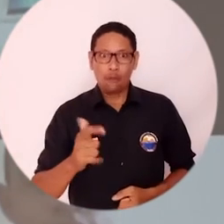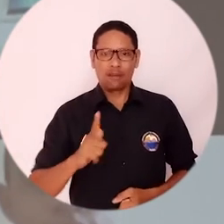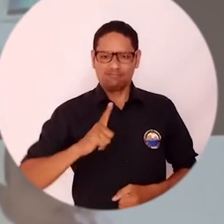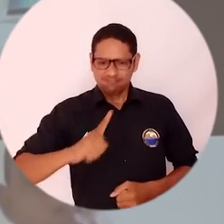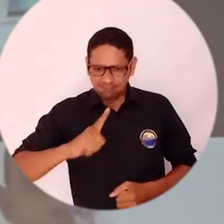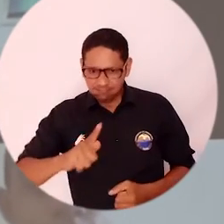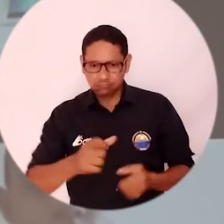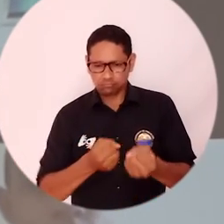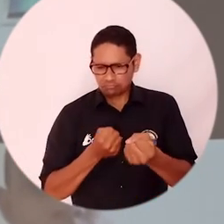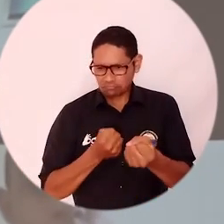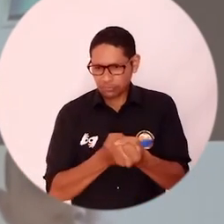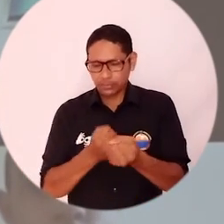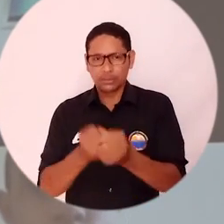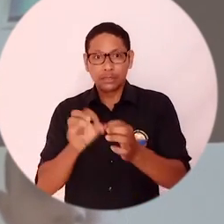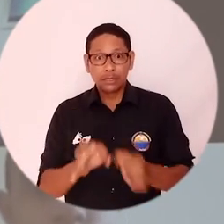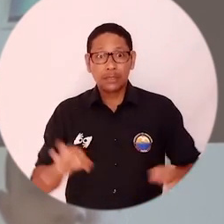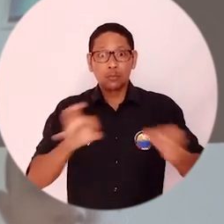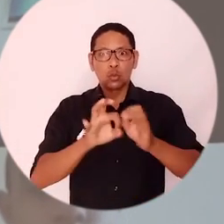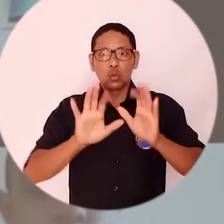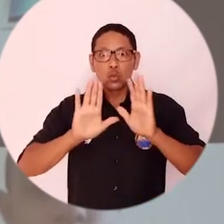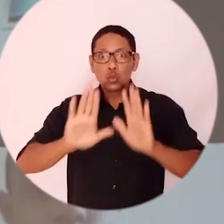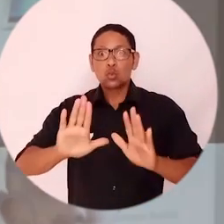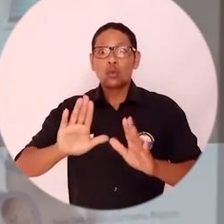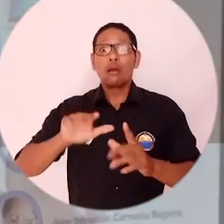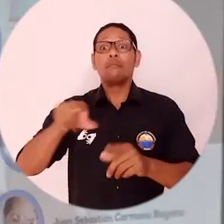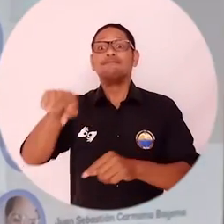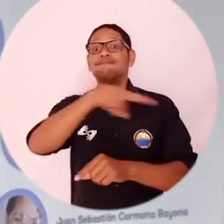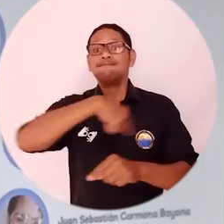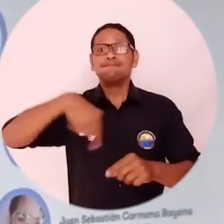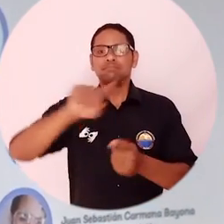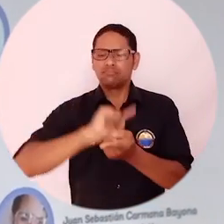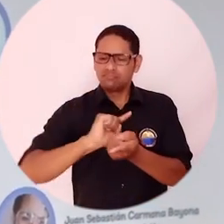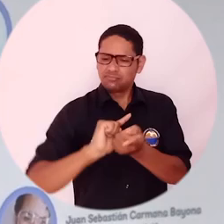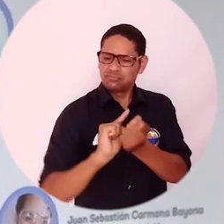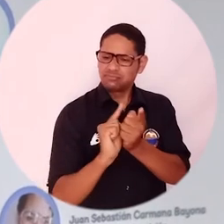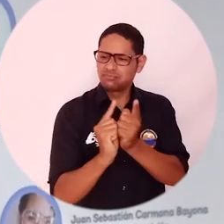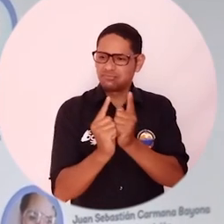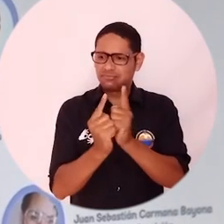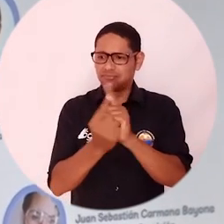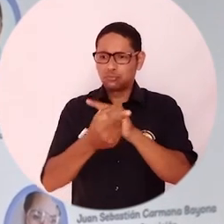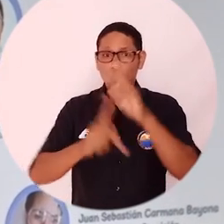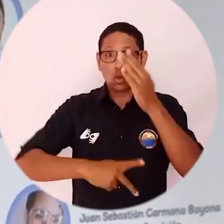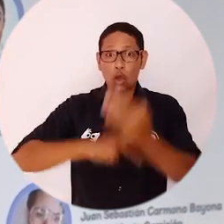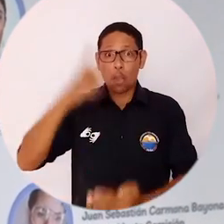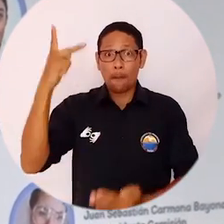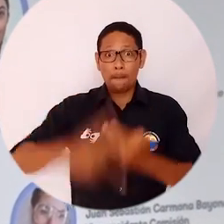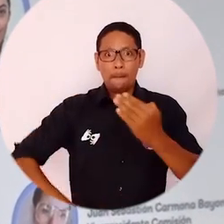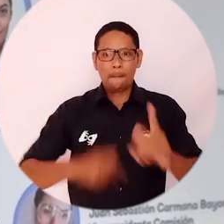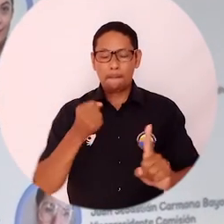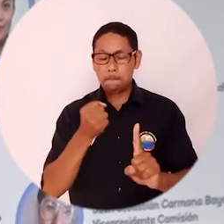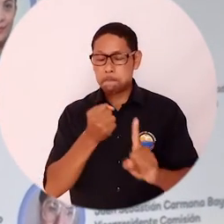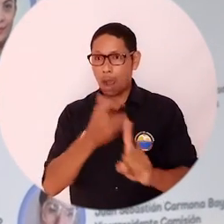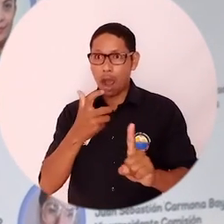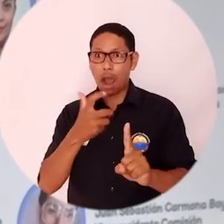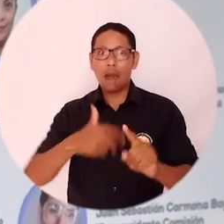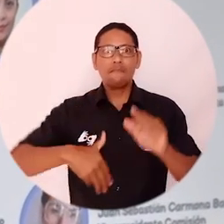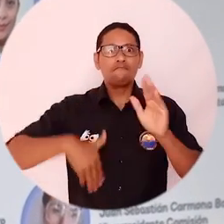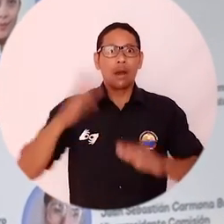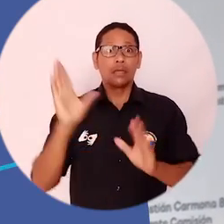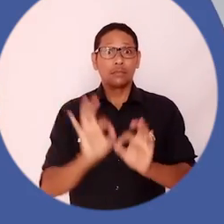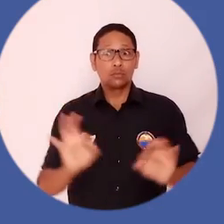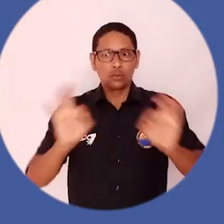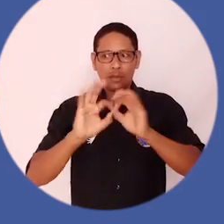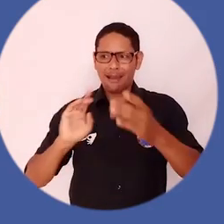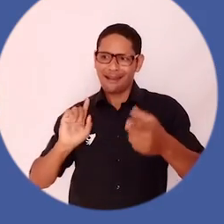perspectivas propenden por generar transformaciones en los territorios y ejecutar proyectos de gran impacto durante su ejercicio hasta